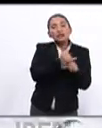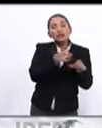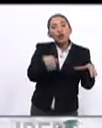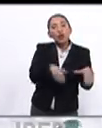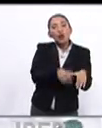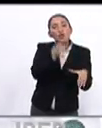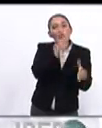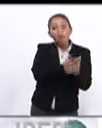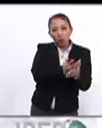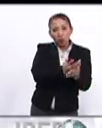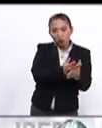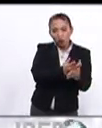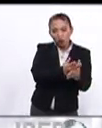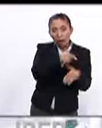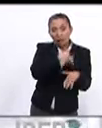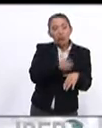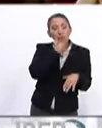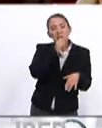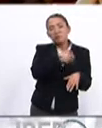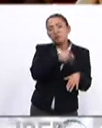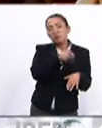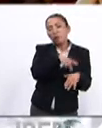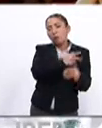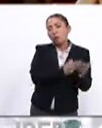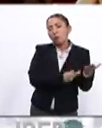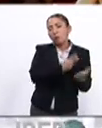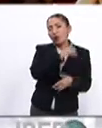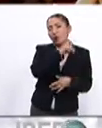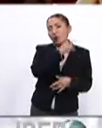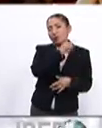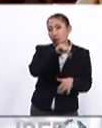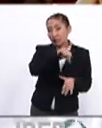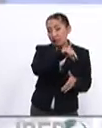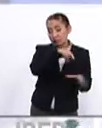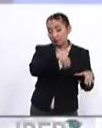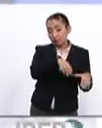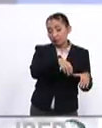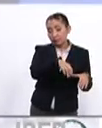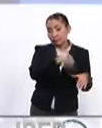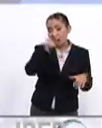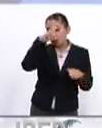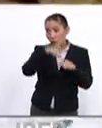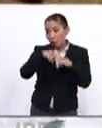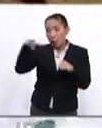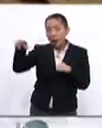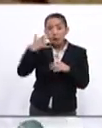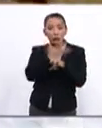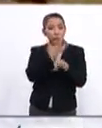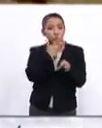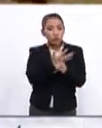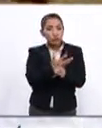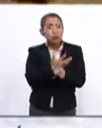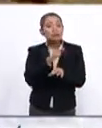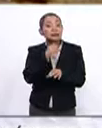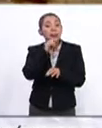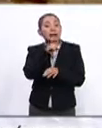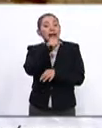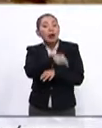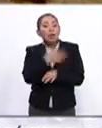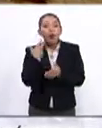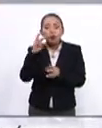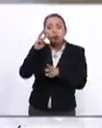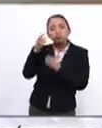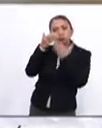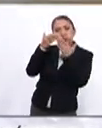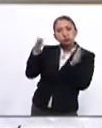investigaciones convencionales de un programa de posgrado en el centro, en Europa o en Estados Unidos, sino que tienen un